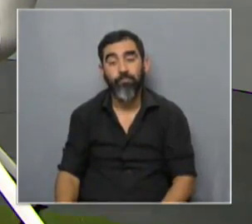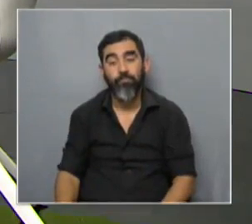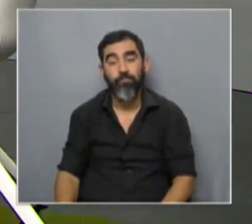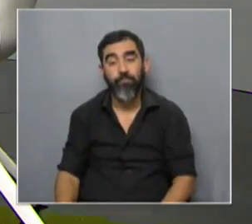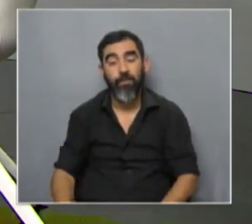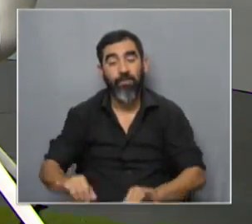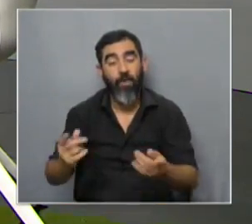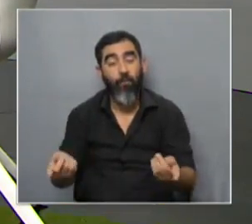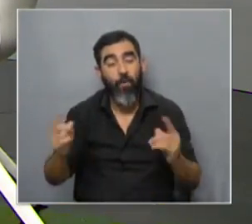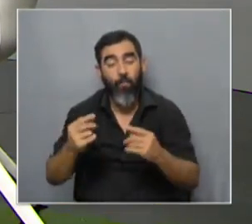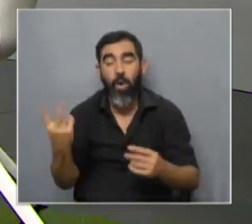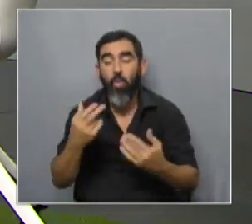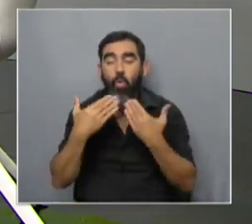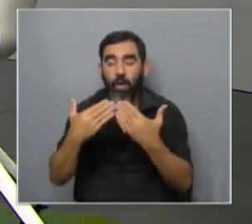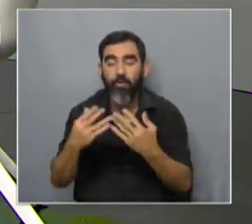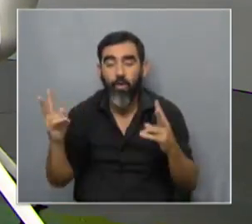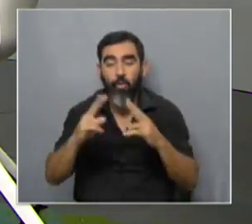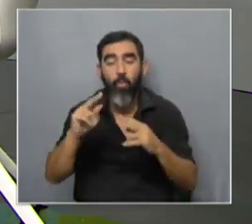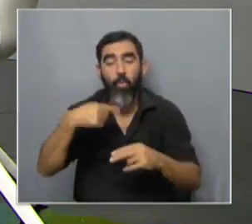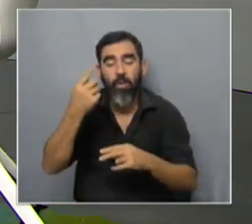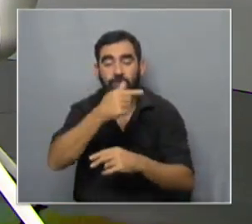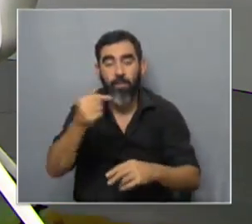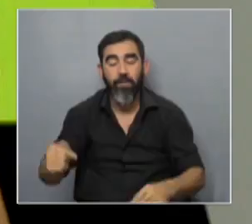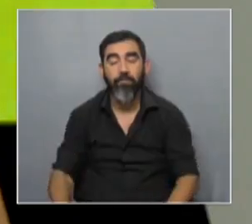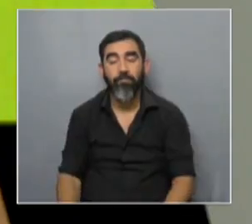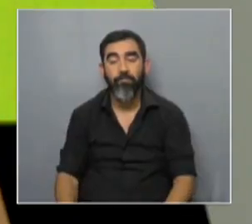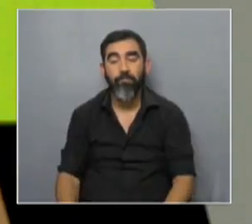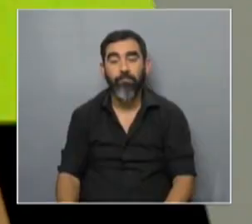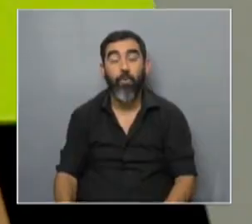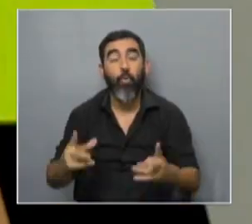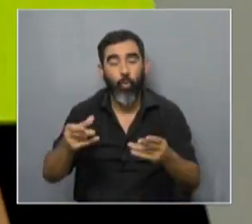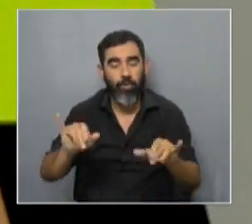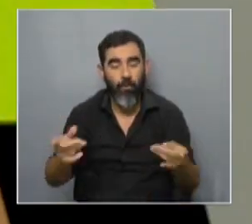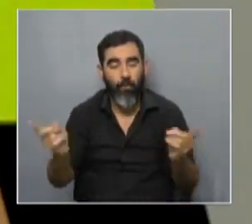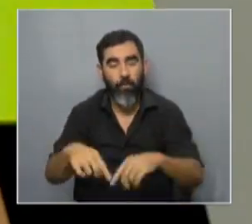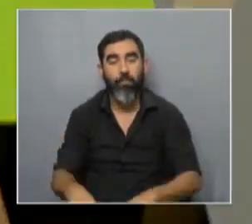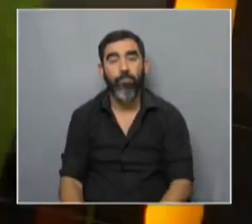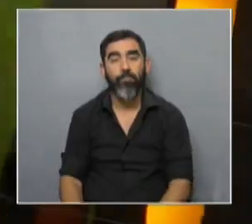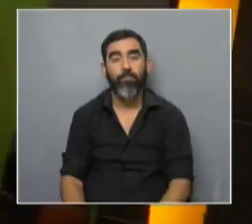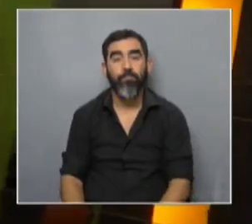eso seguimos Alexandra, Daniela gracias hasta la semana que viene nos vemos pausa y regresamos